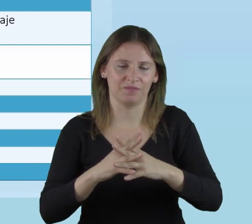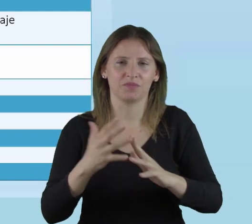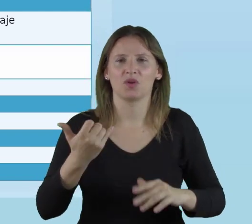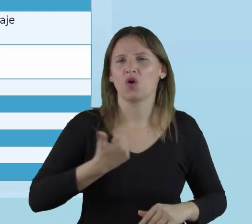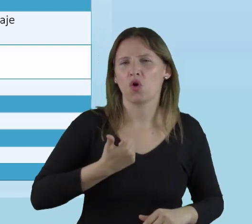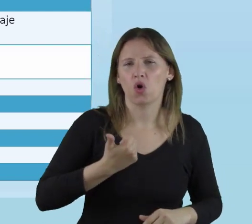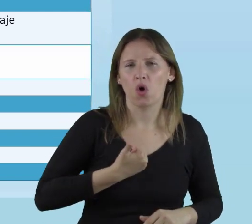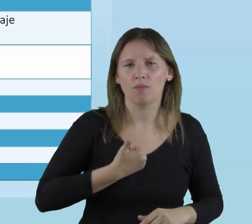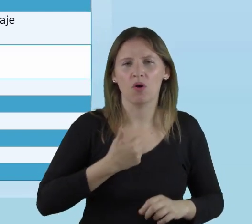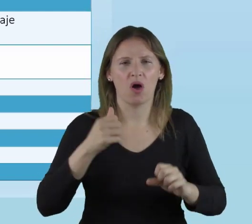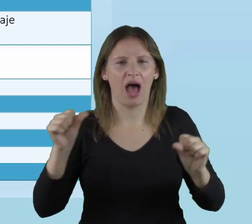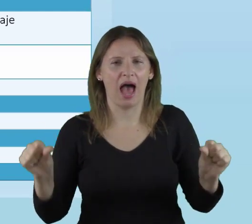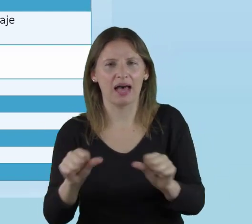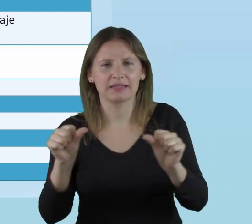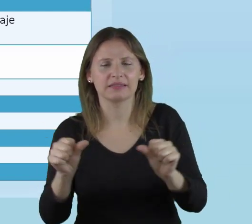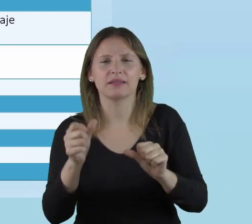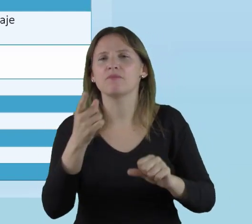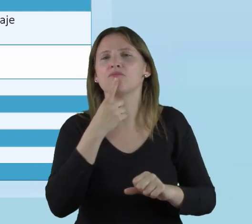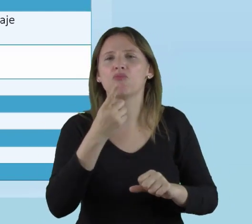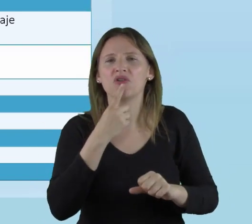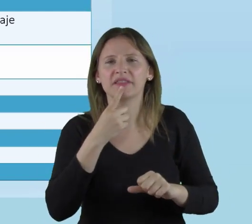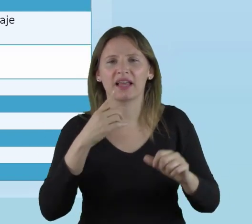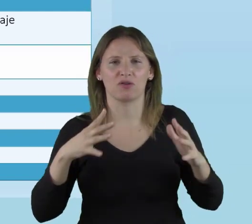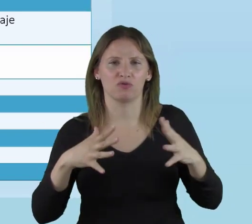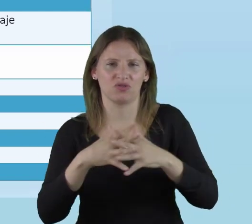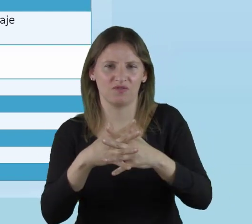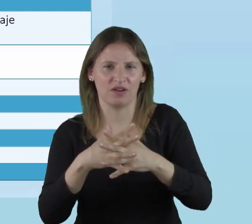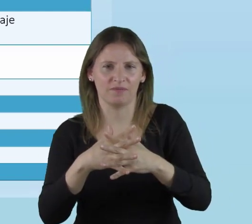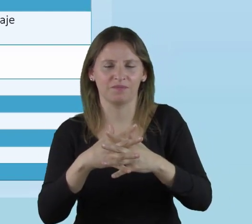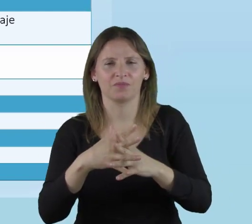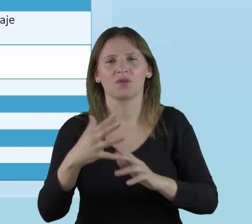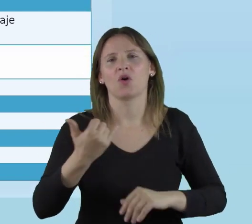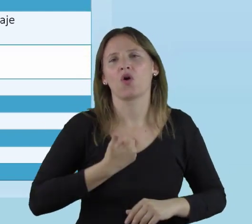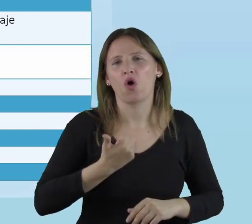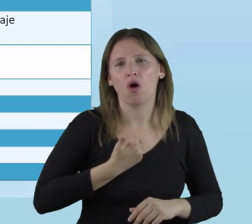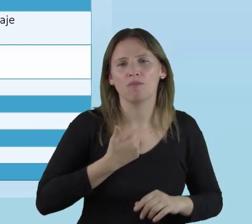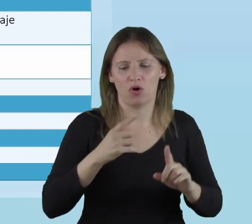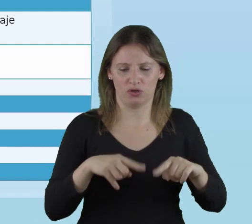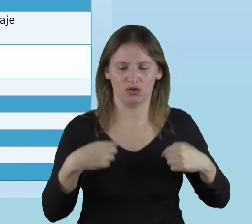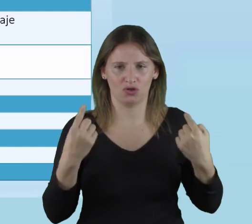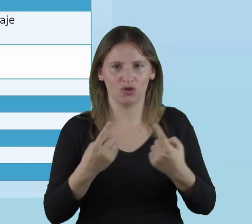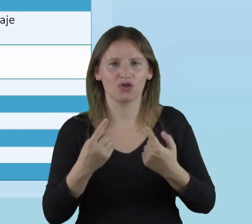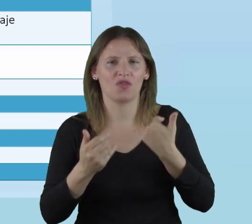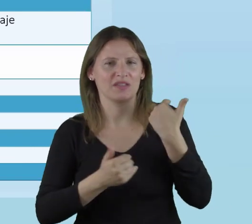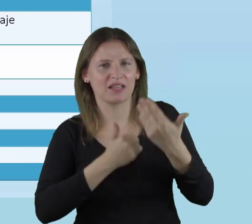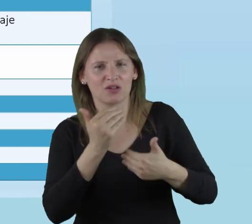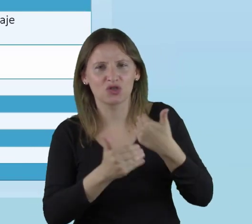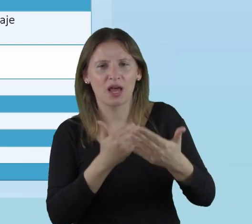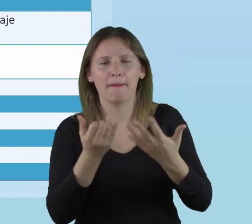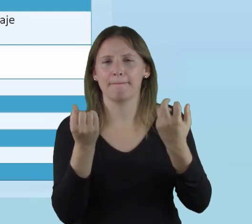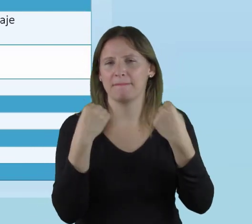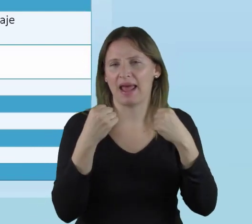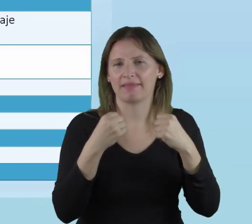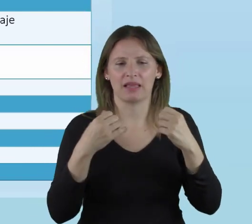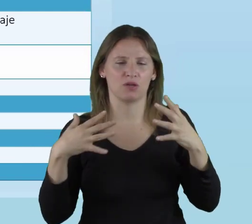culturas inclusivas? ¿Cómo vamos a elaborar políticas inclusivas? ¿Cómo vamos a desarrollar